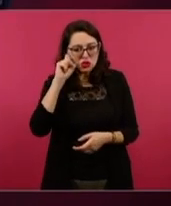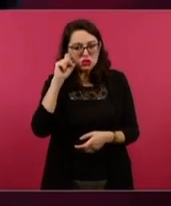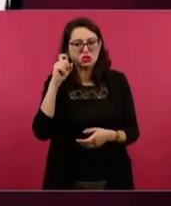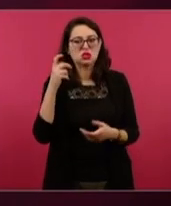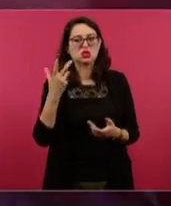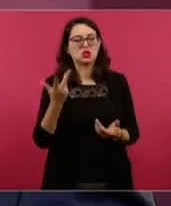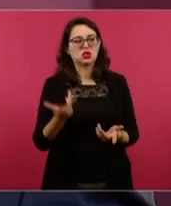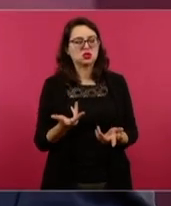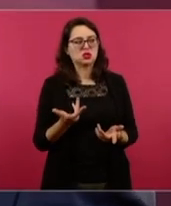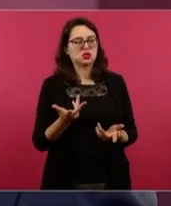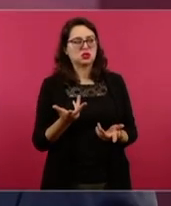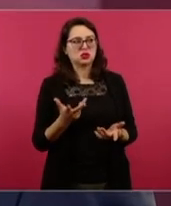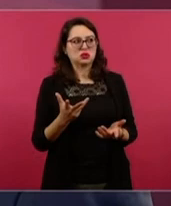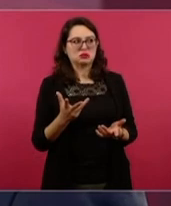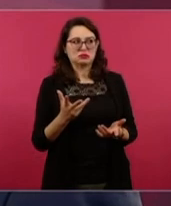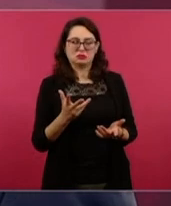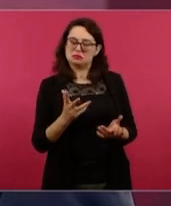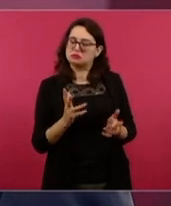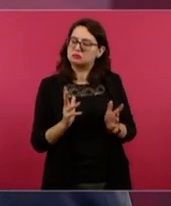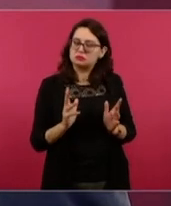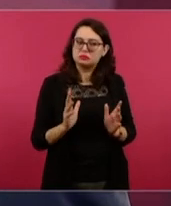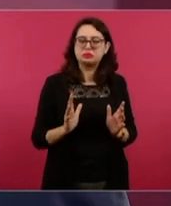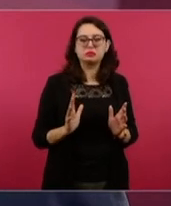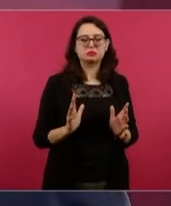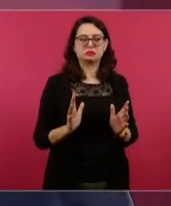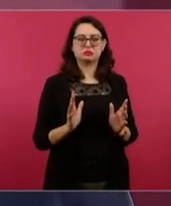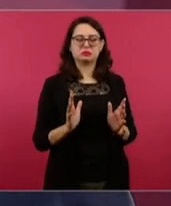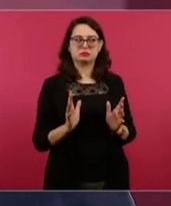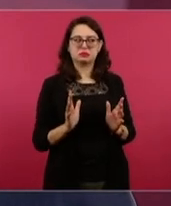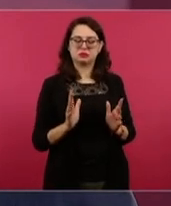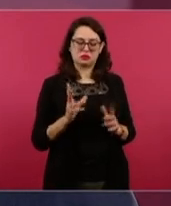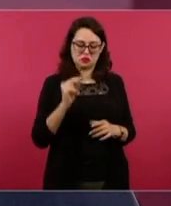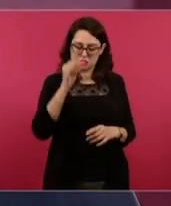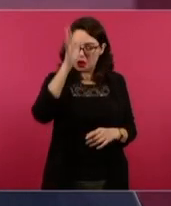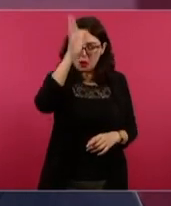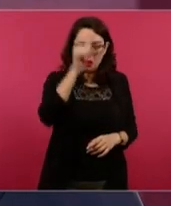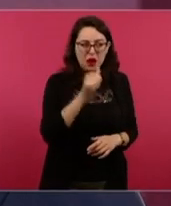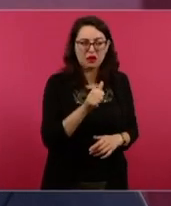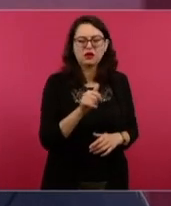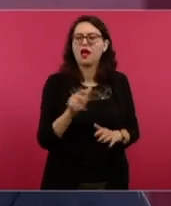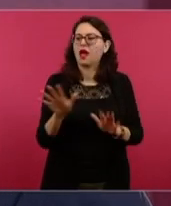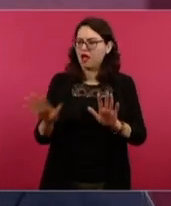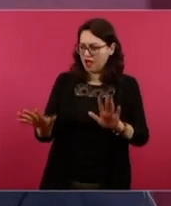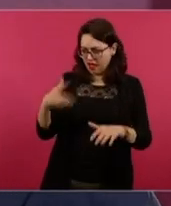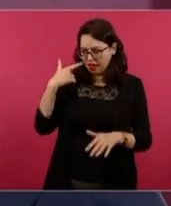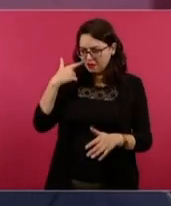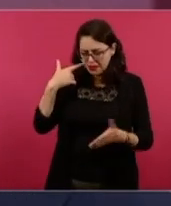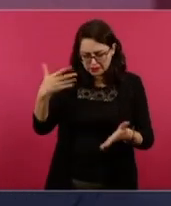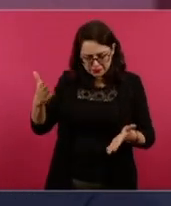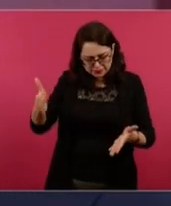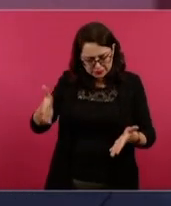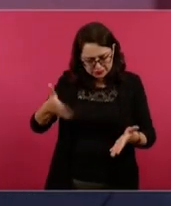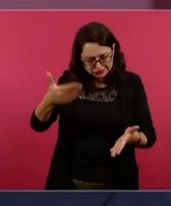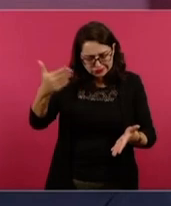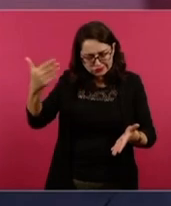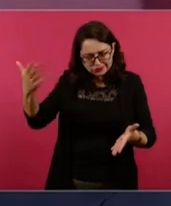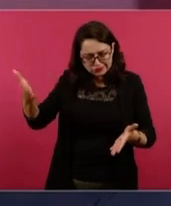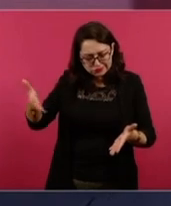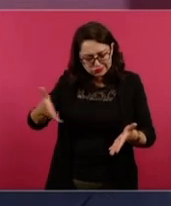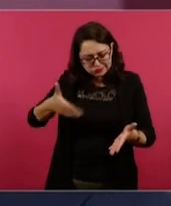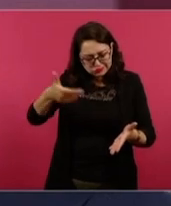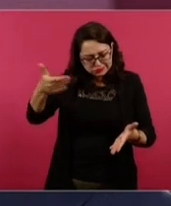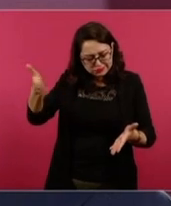Vamos a revisarlo todo nada más para que vean